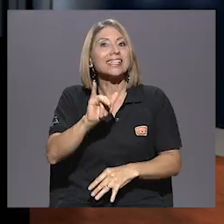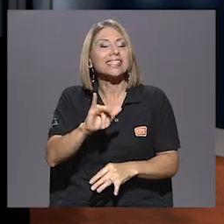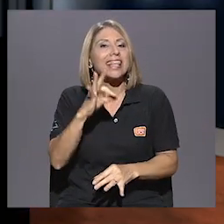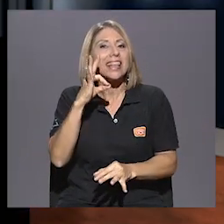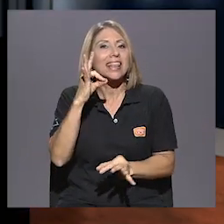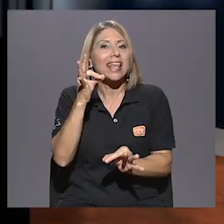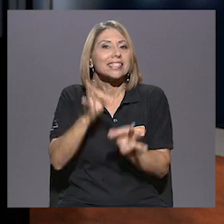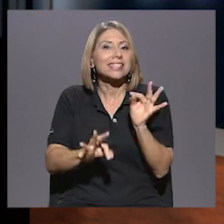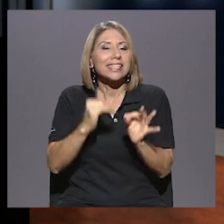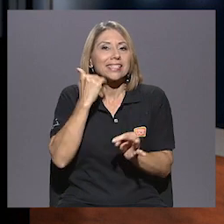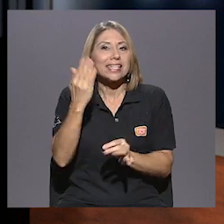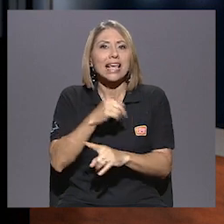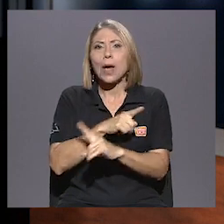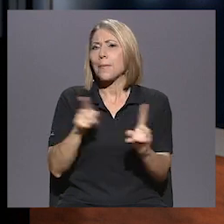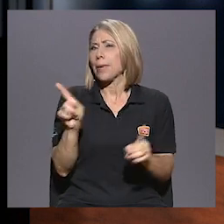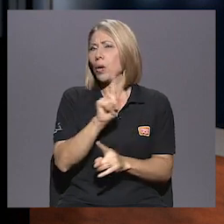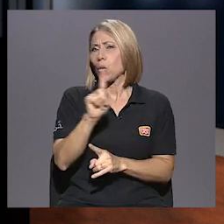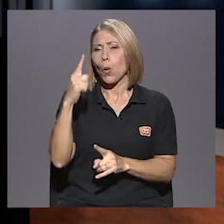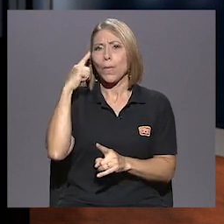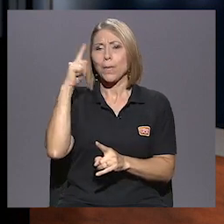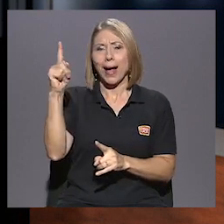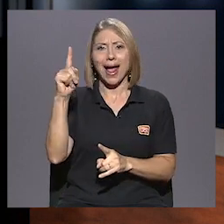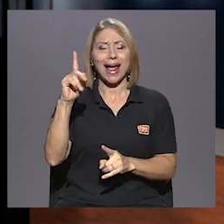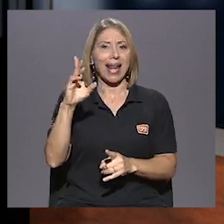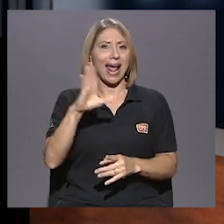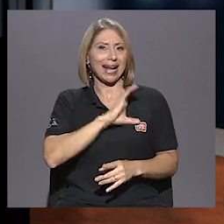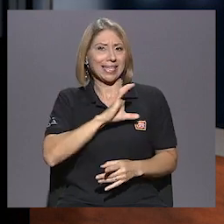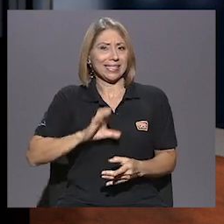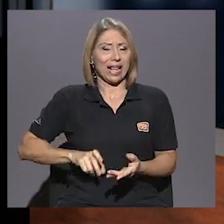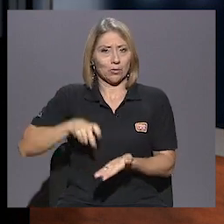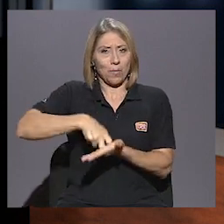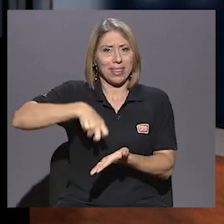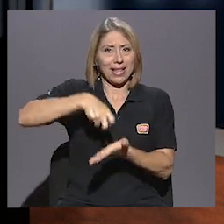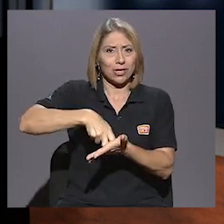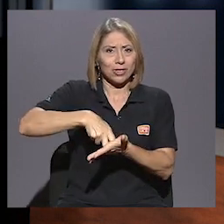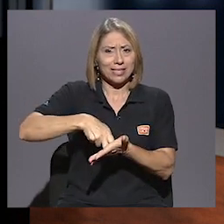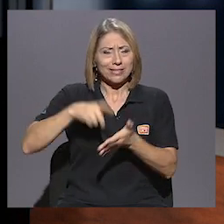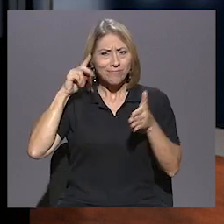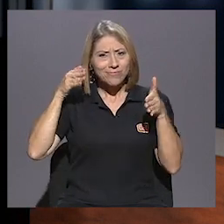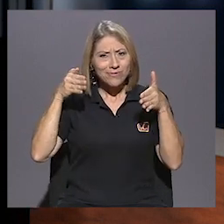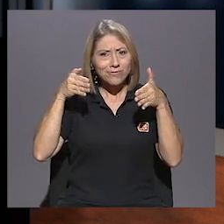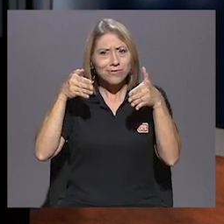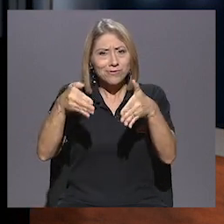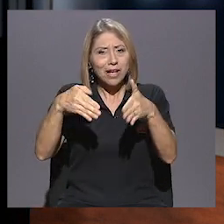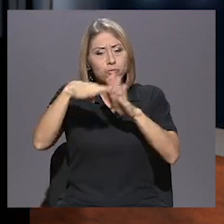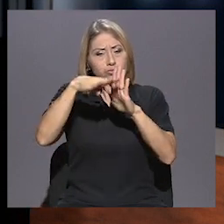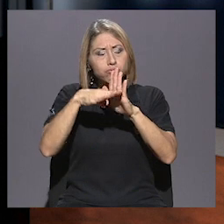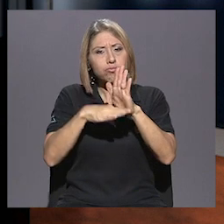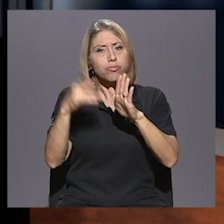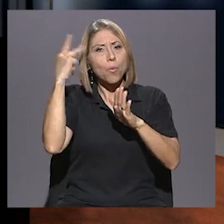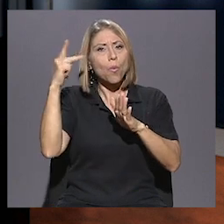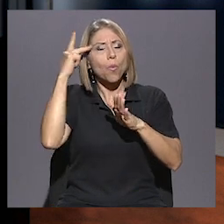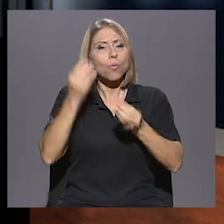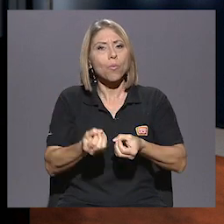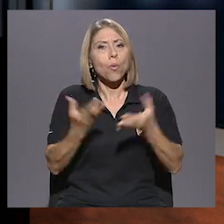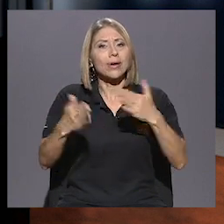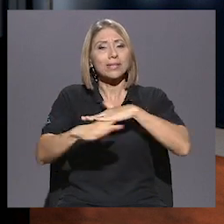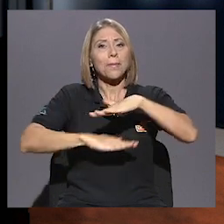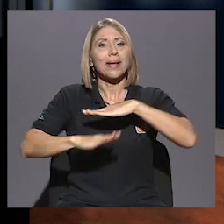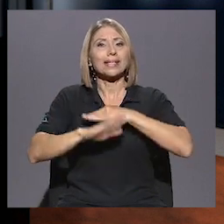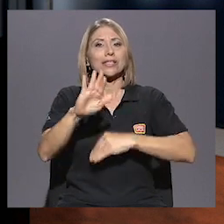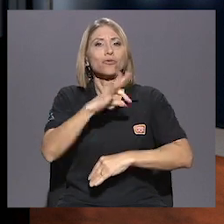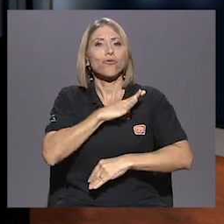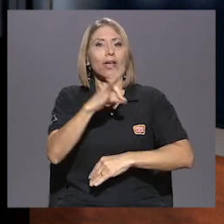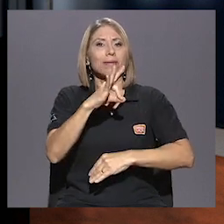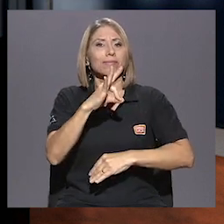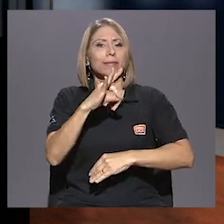cristianos pentecostales empeñados en diseñar políticas públicas basadas en su fe y, por lo general, opuestos a las